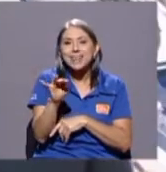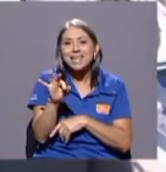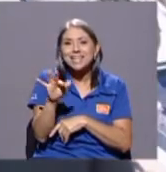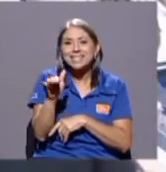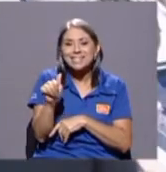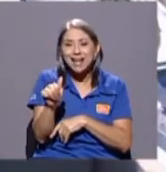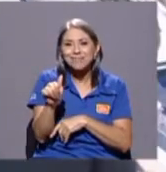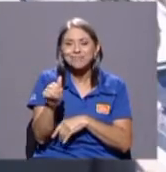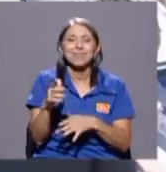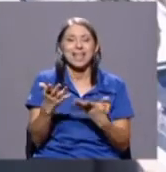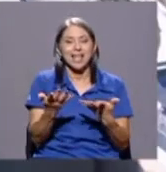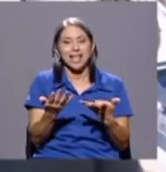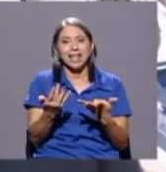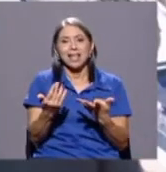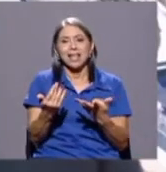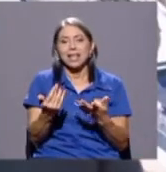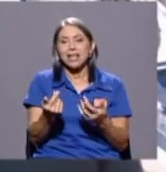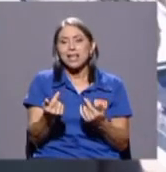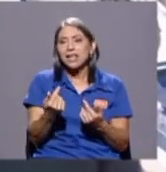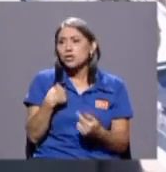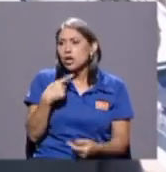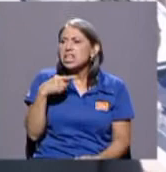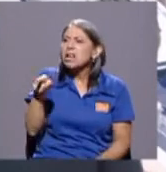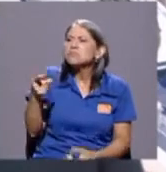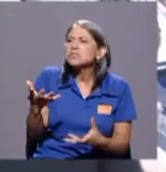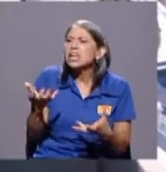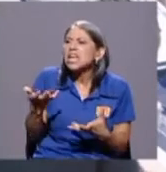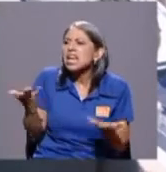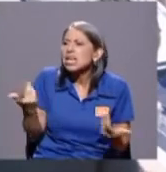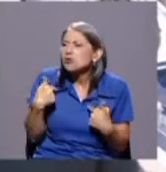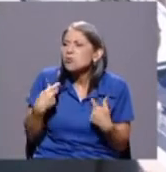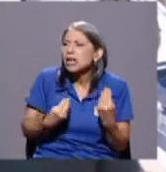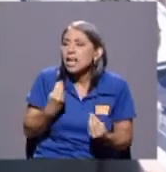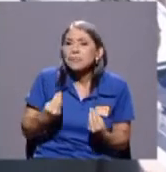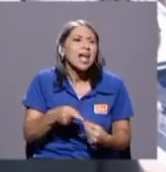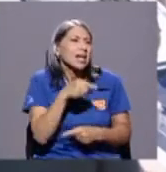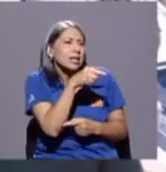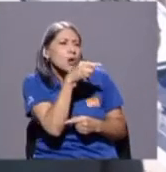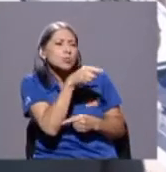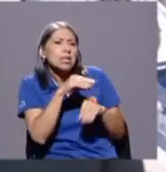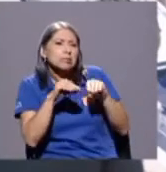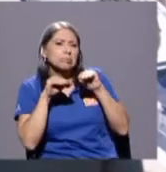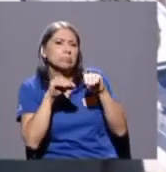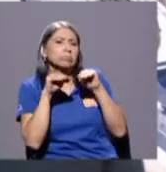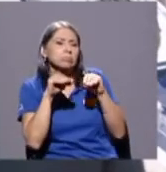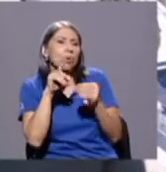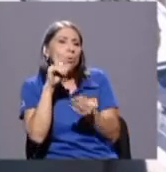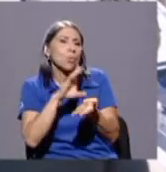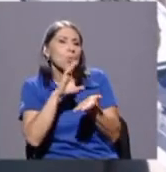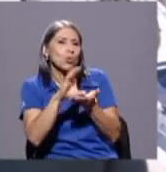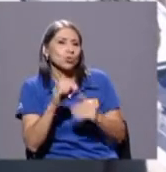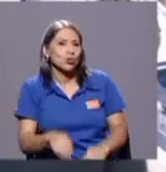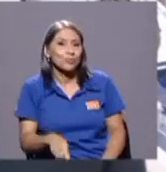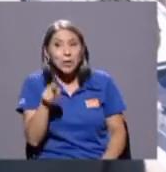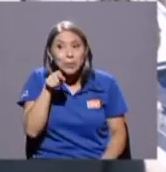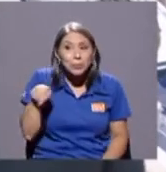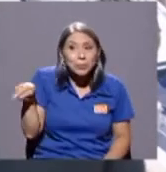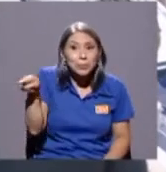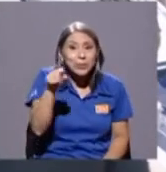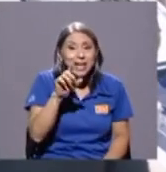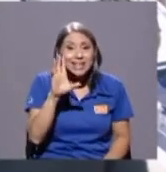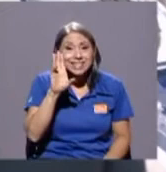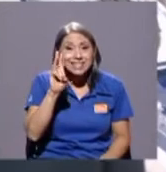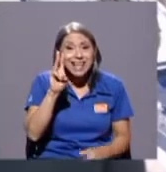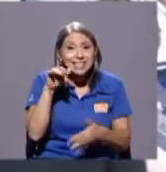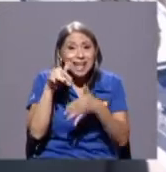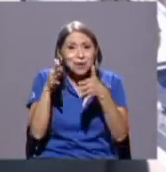Y le dije, ¿qué es lo que quiere Genaro? No, que le dé un curso. Eran seis alumnos, nada más, un grupo